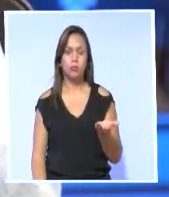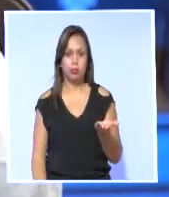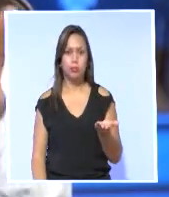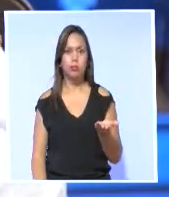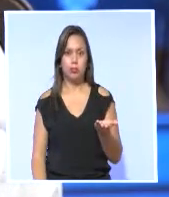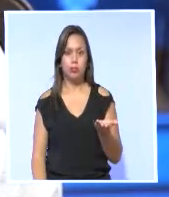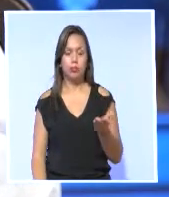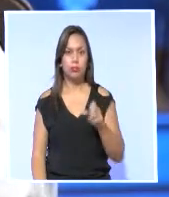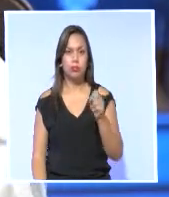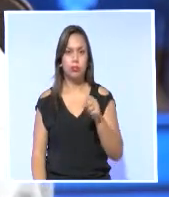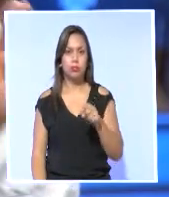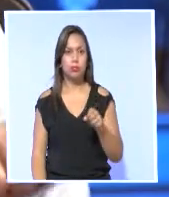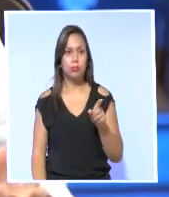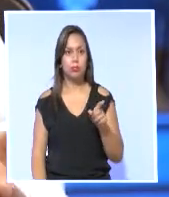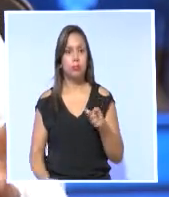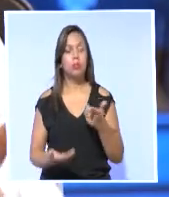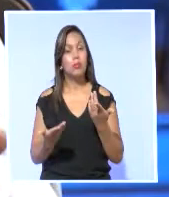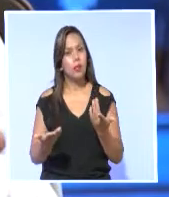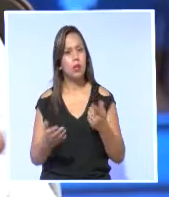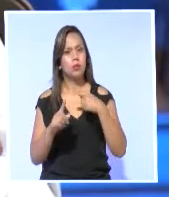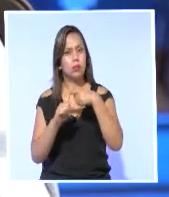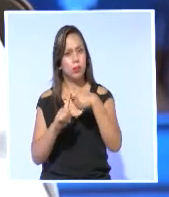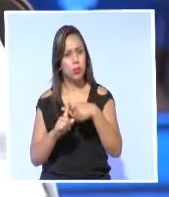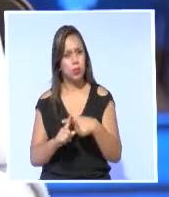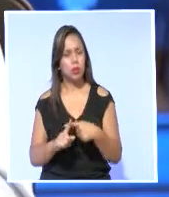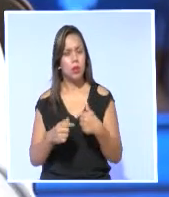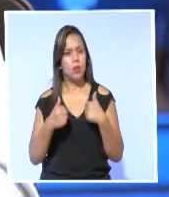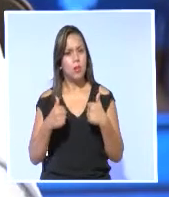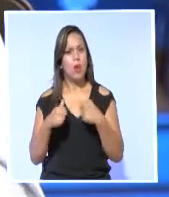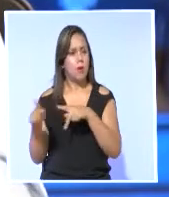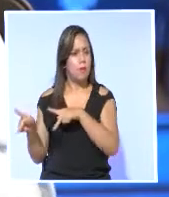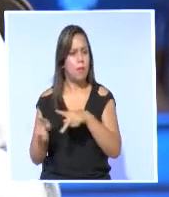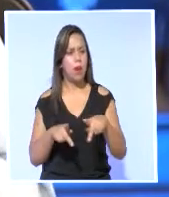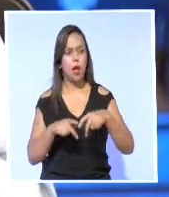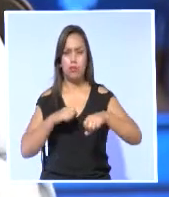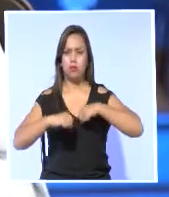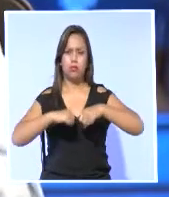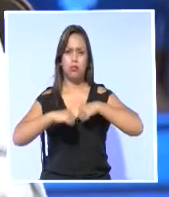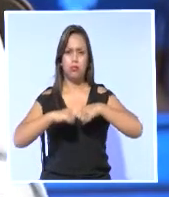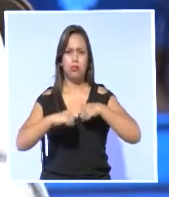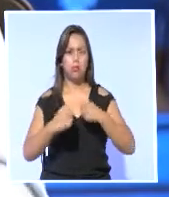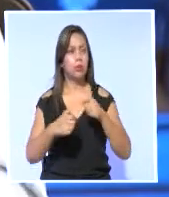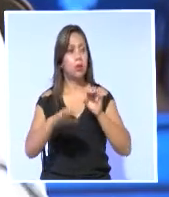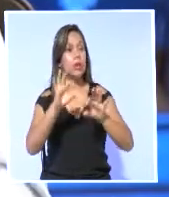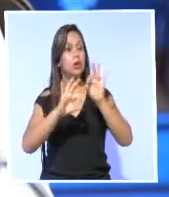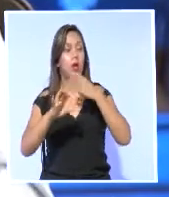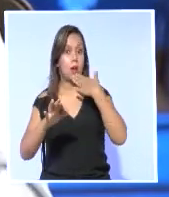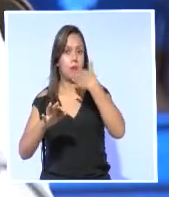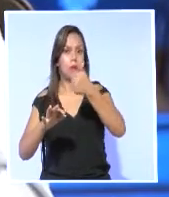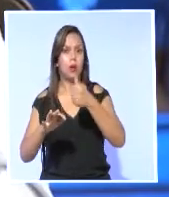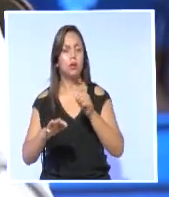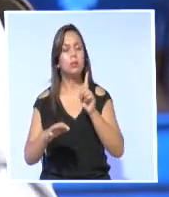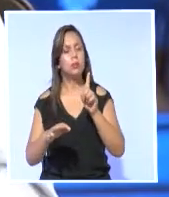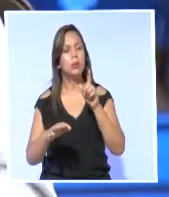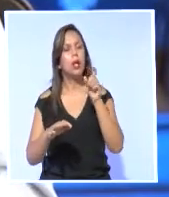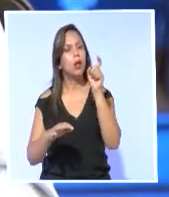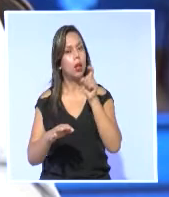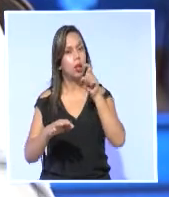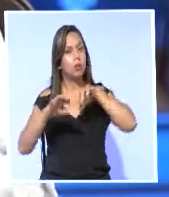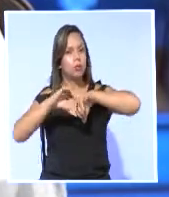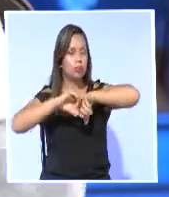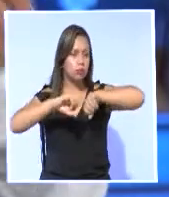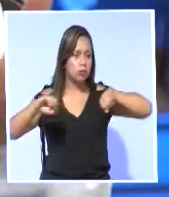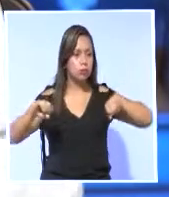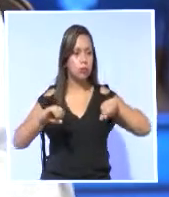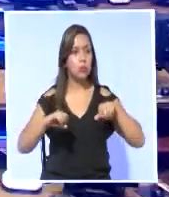consagrados está bien, no es que esté mal que haya ese plan de alto rendimiento para los destacados, pero hace falta ver un poco más abajo los